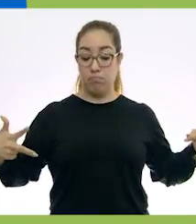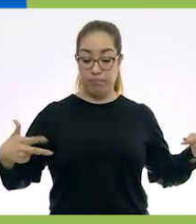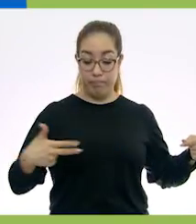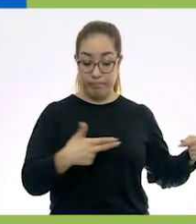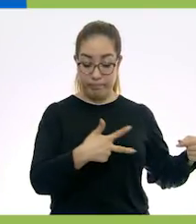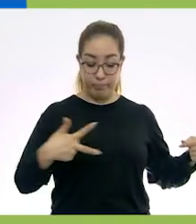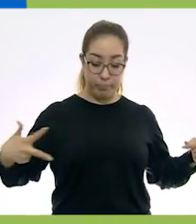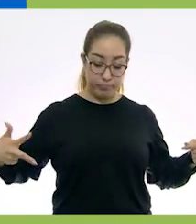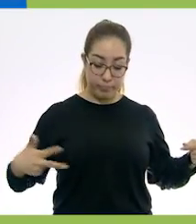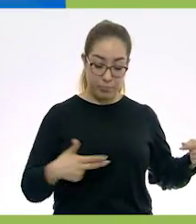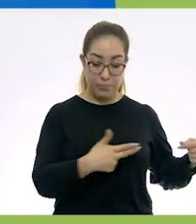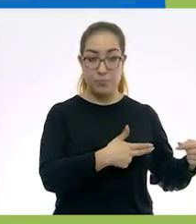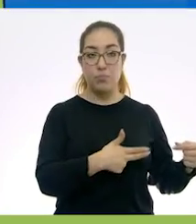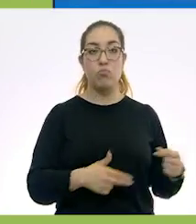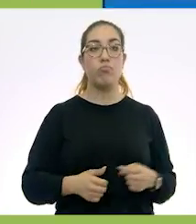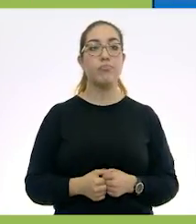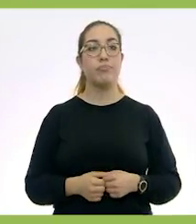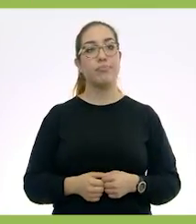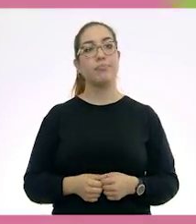las líneas marcadas.